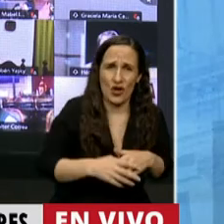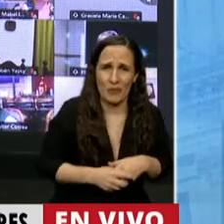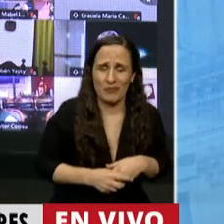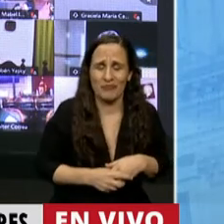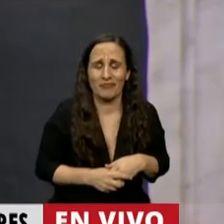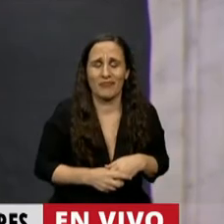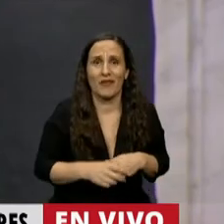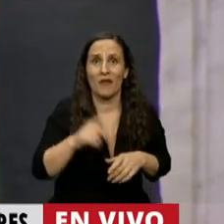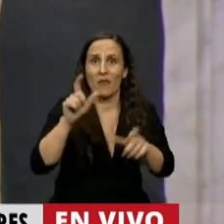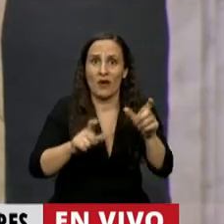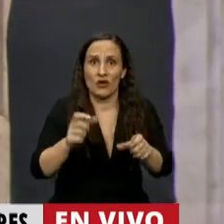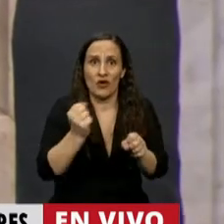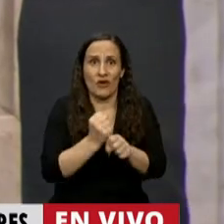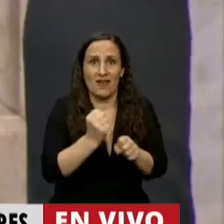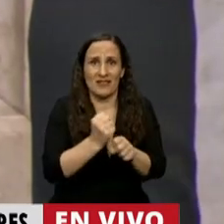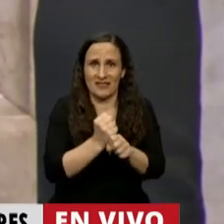desocupación.